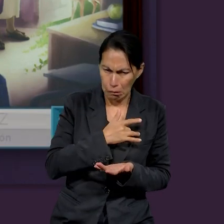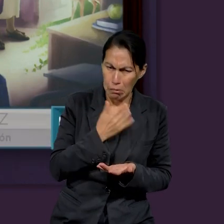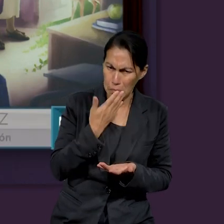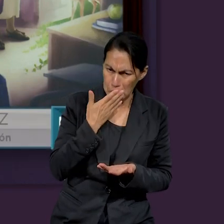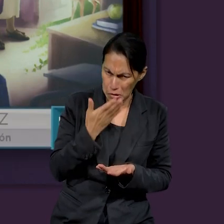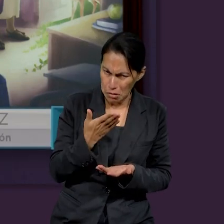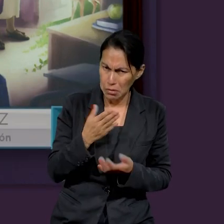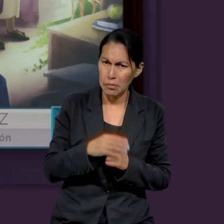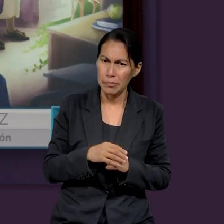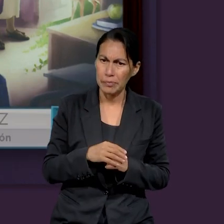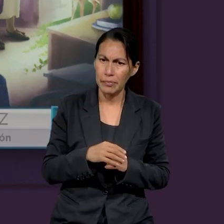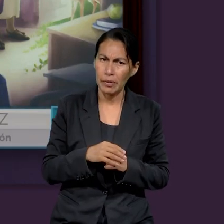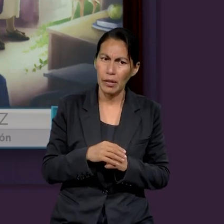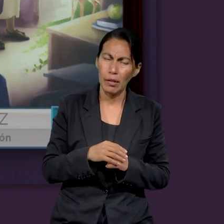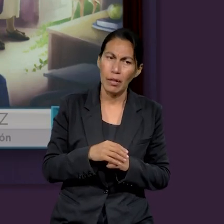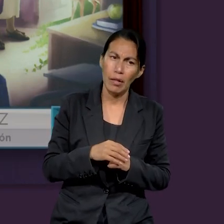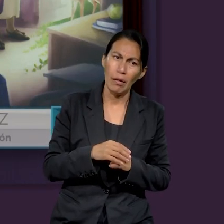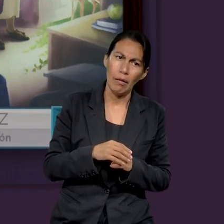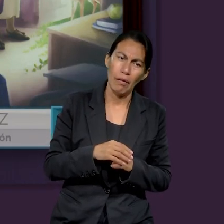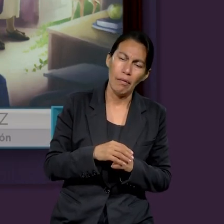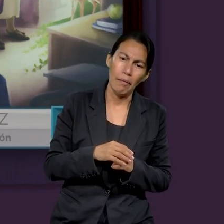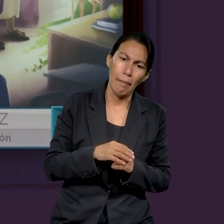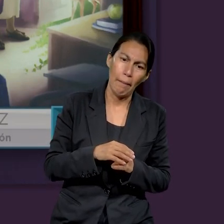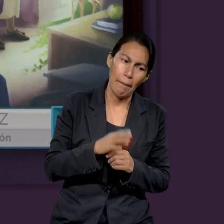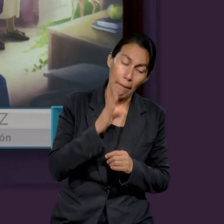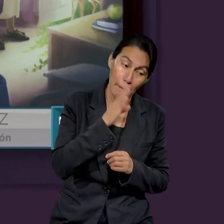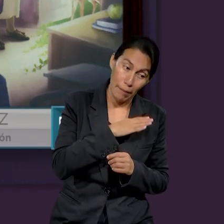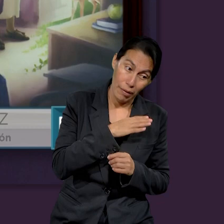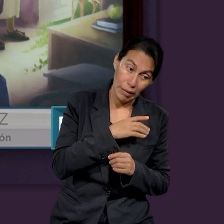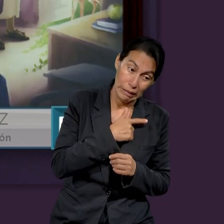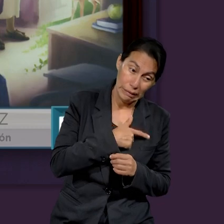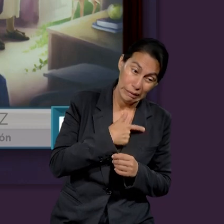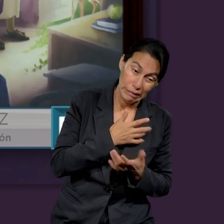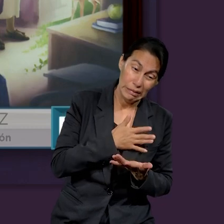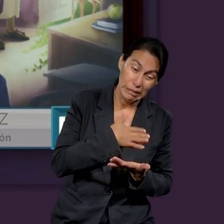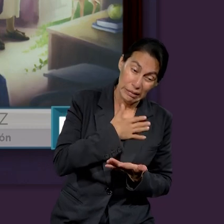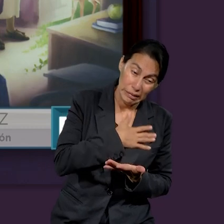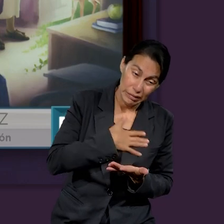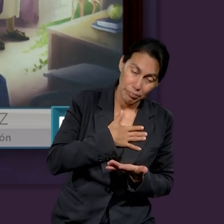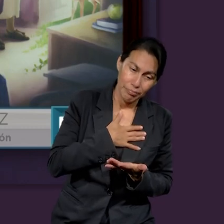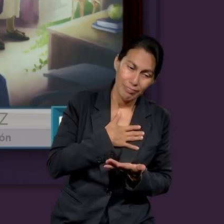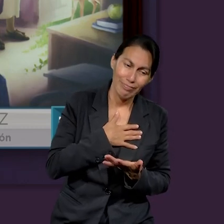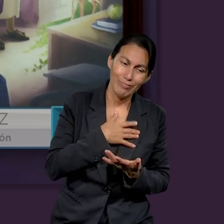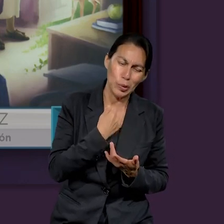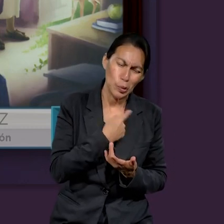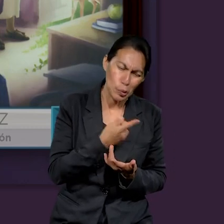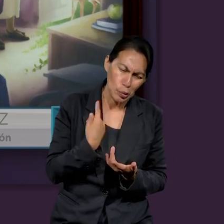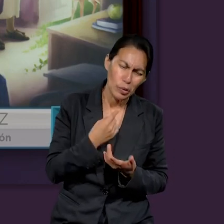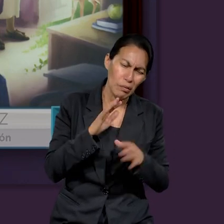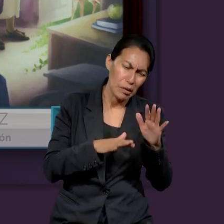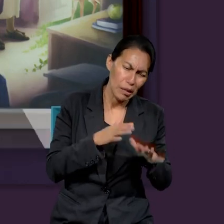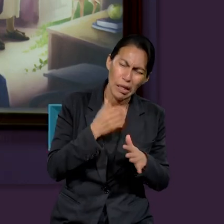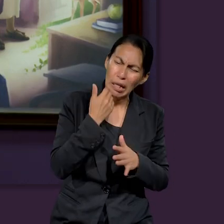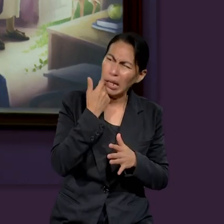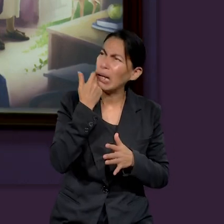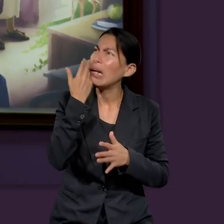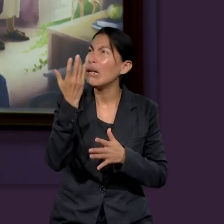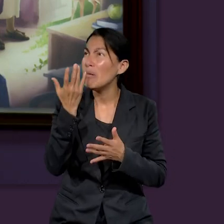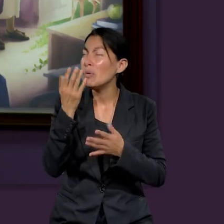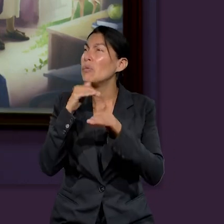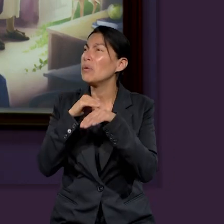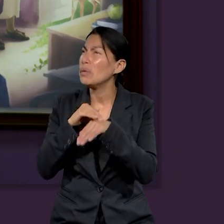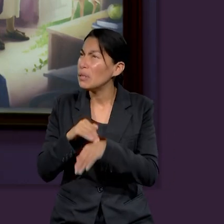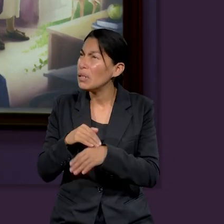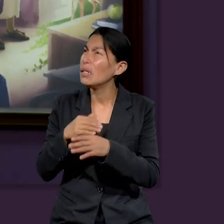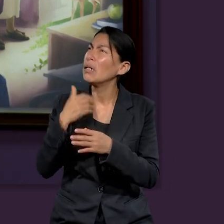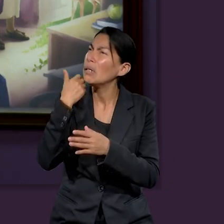que es un deseo de bien, o más bien un mal deseo disfrazado de bien. Tener intenciones no